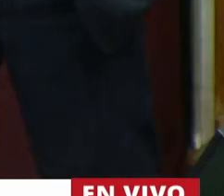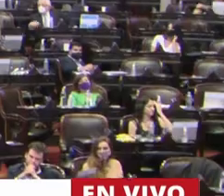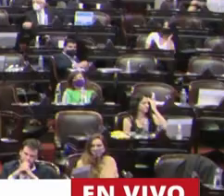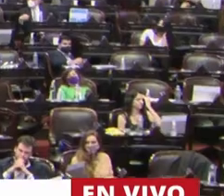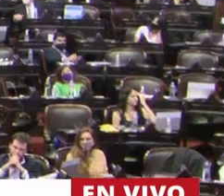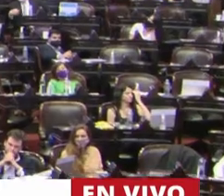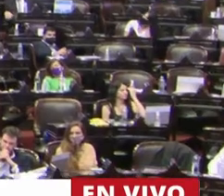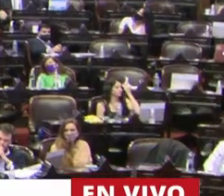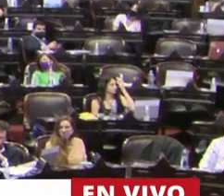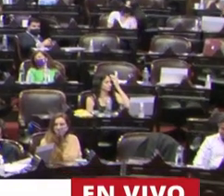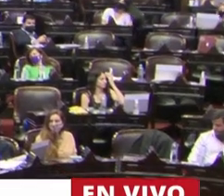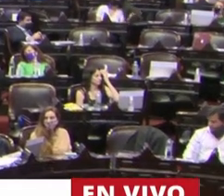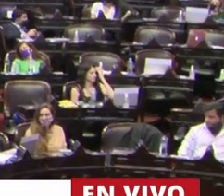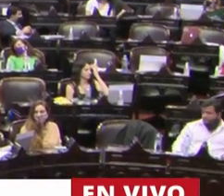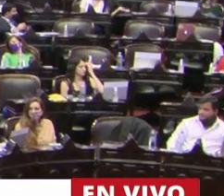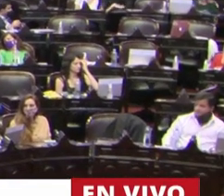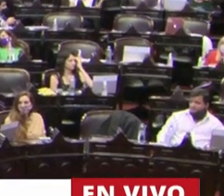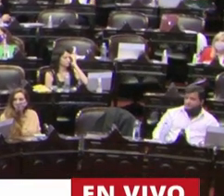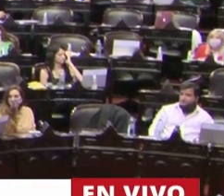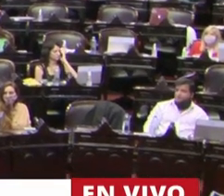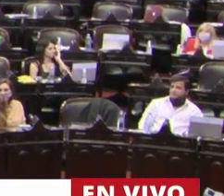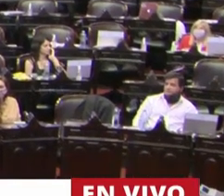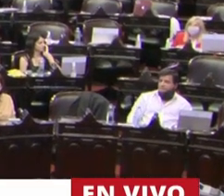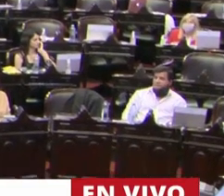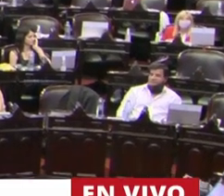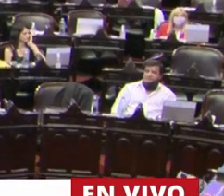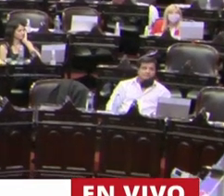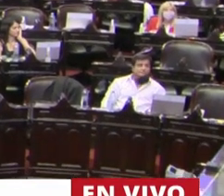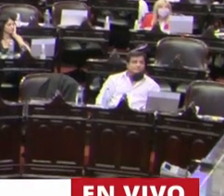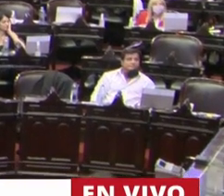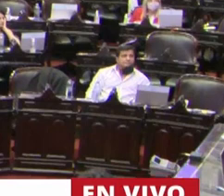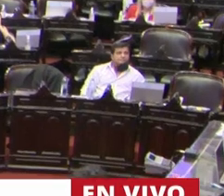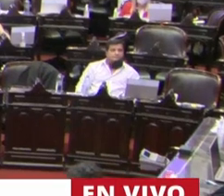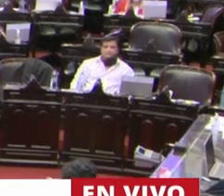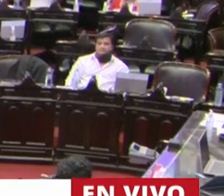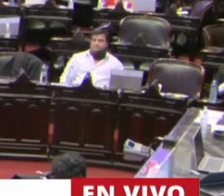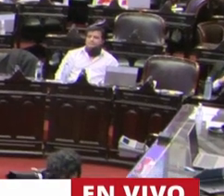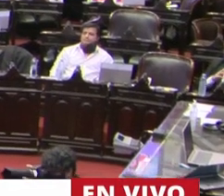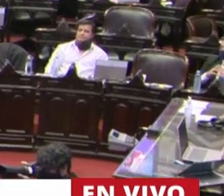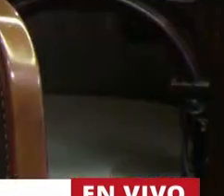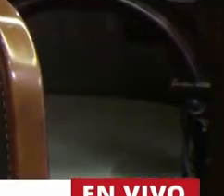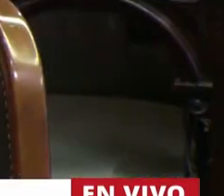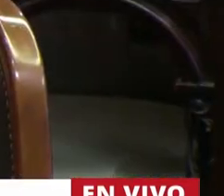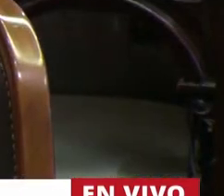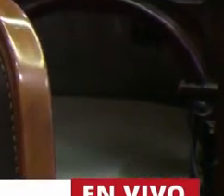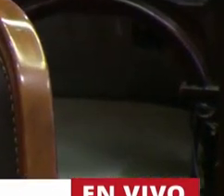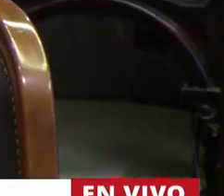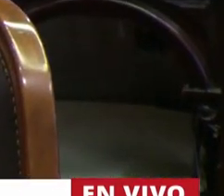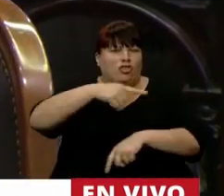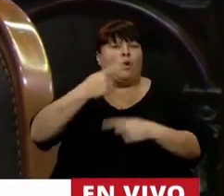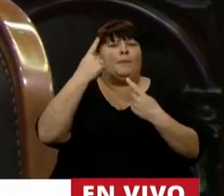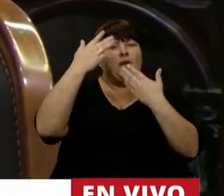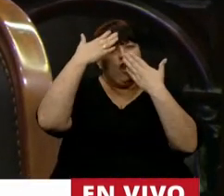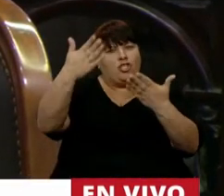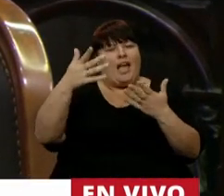Sí, Presidente, son pocos minutos, muchas horas. Primero quiero saludar a todos los